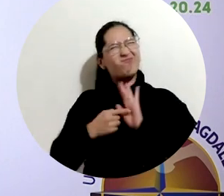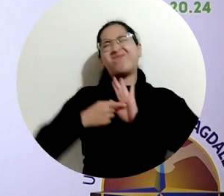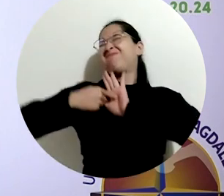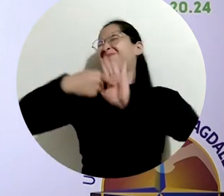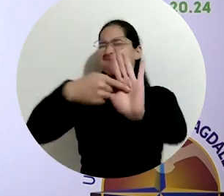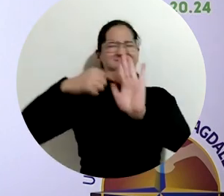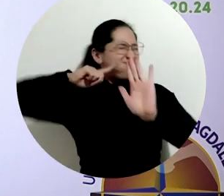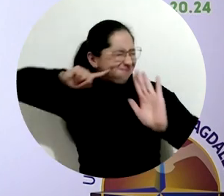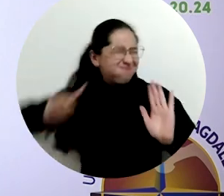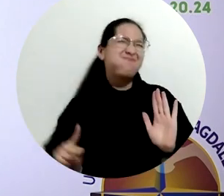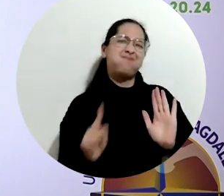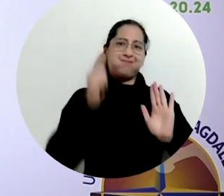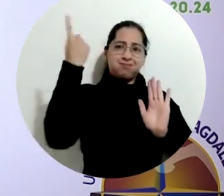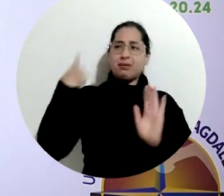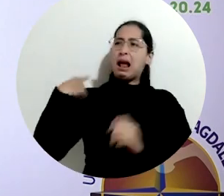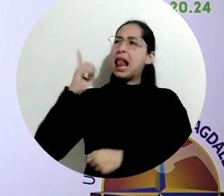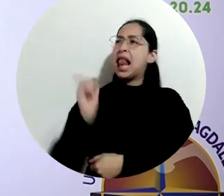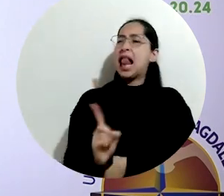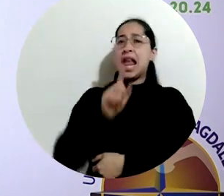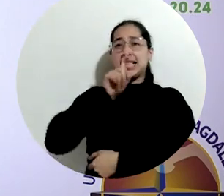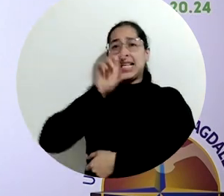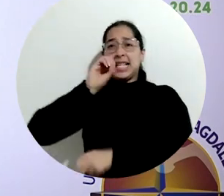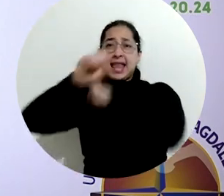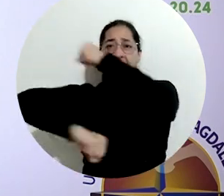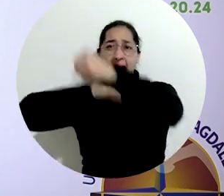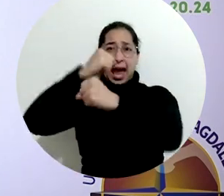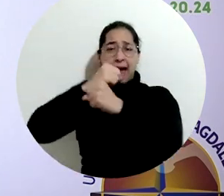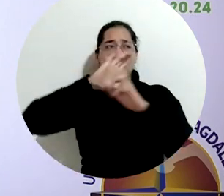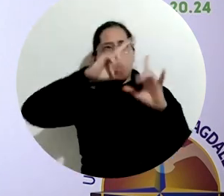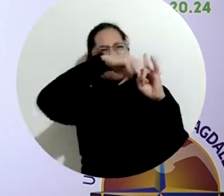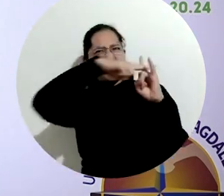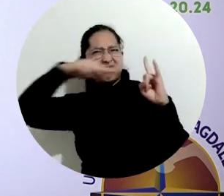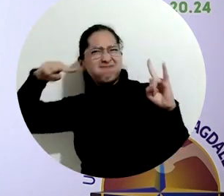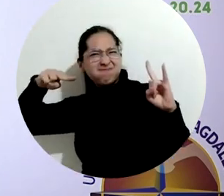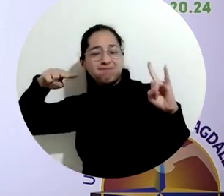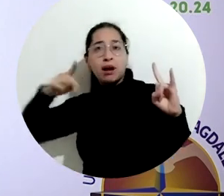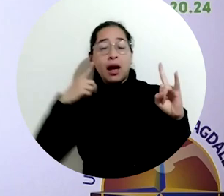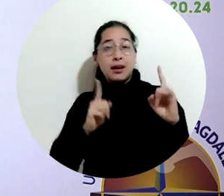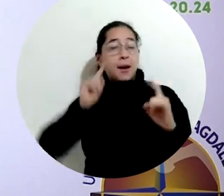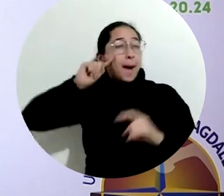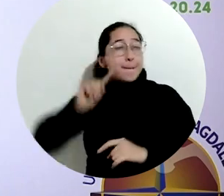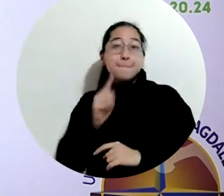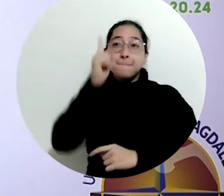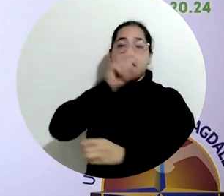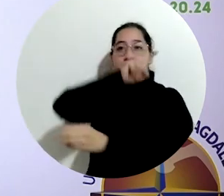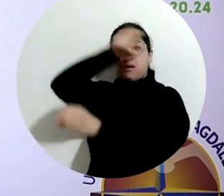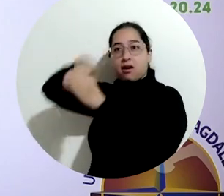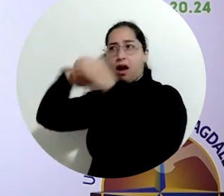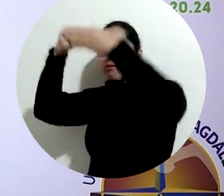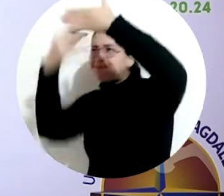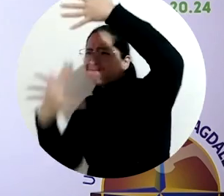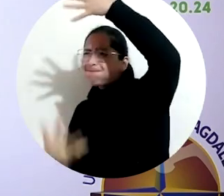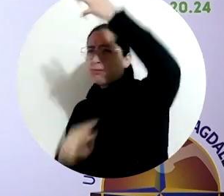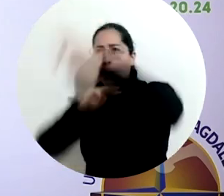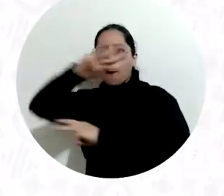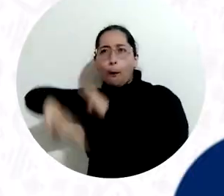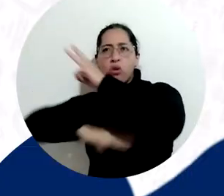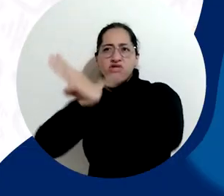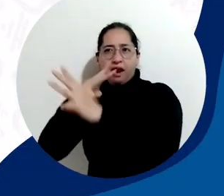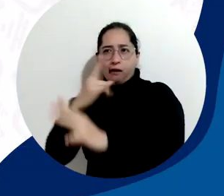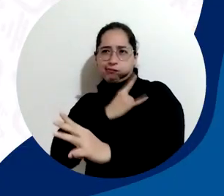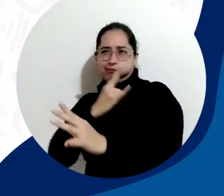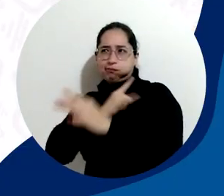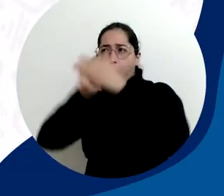Es histórico. Por primera vez en sus 60 años de historia, la universidad logra entrar al ranking mundial de universidades.